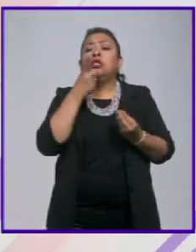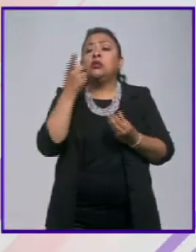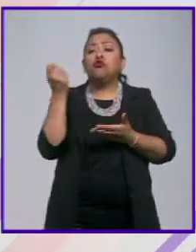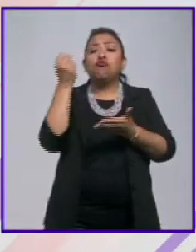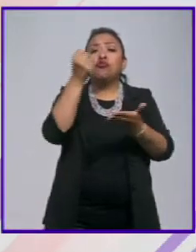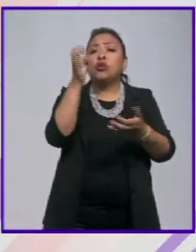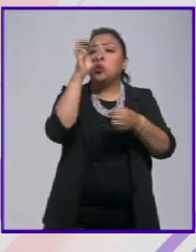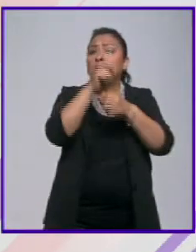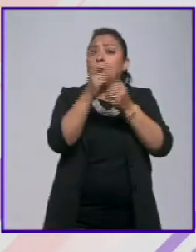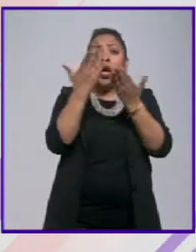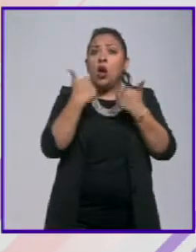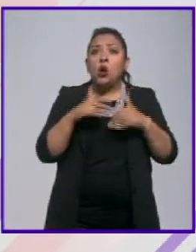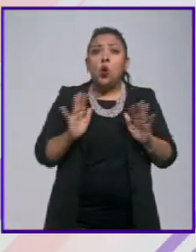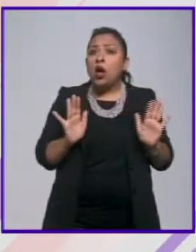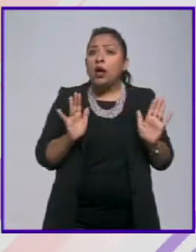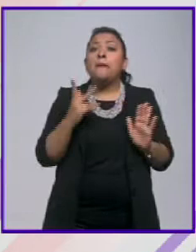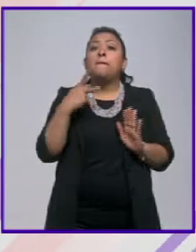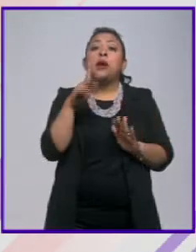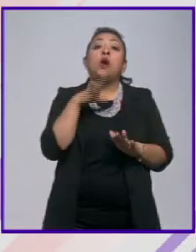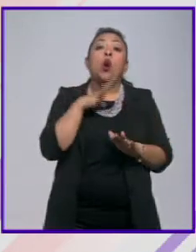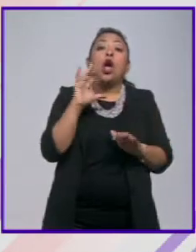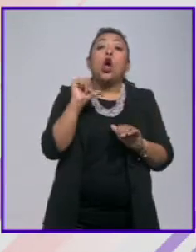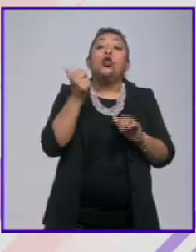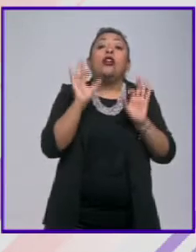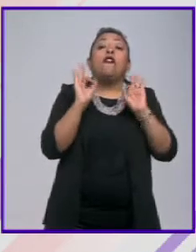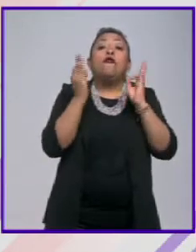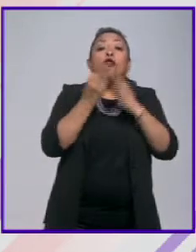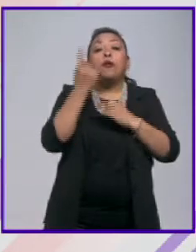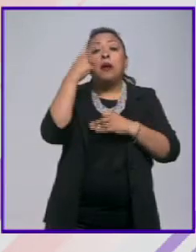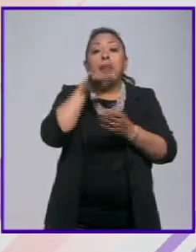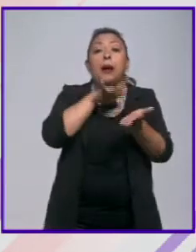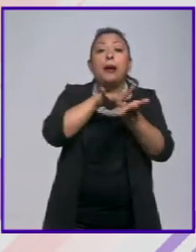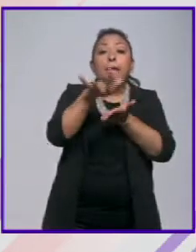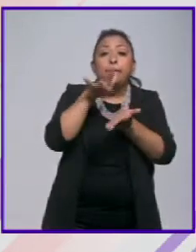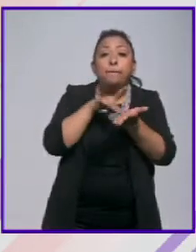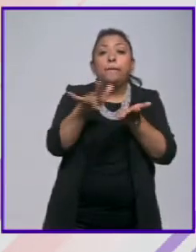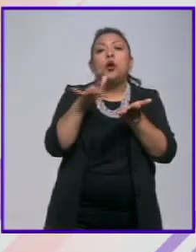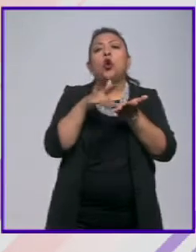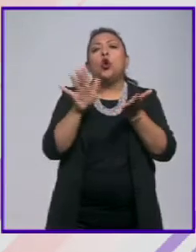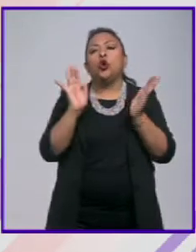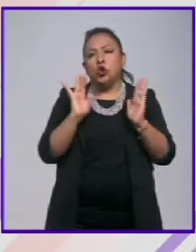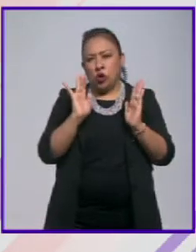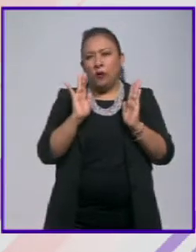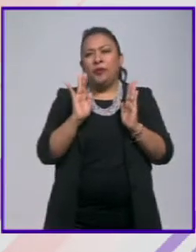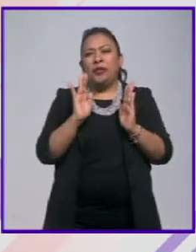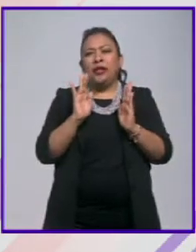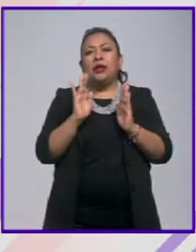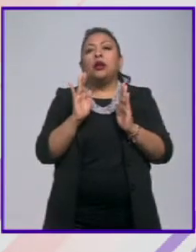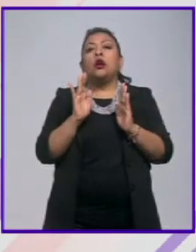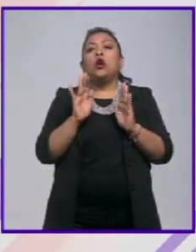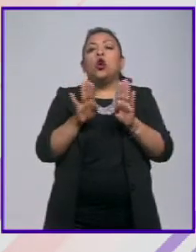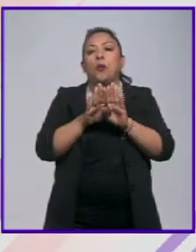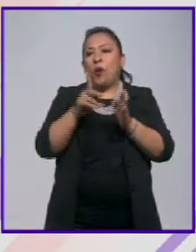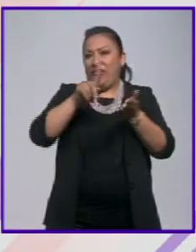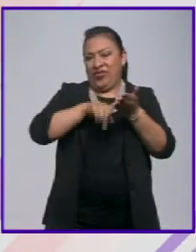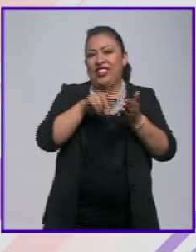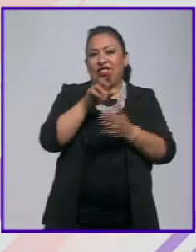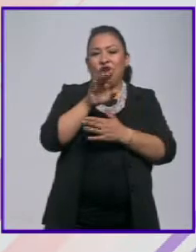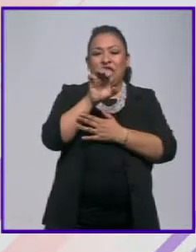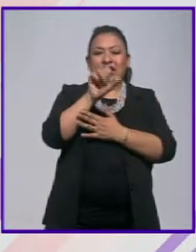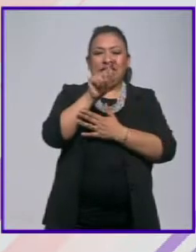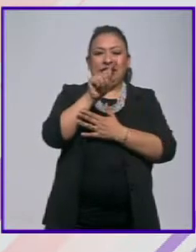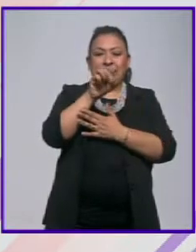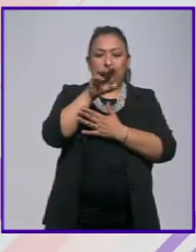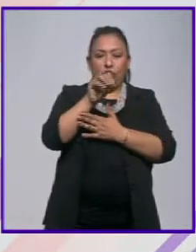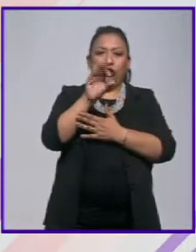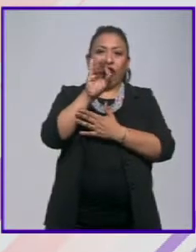presupuesto de cultura pero tienen mecanismos de financiamiento vía este vía estímulos fiscales como